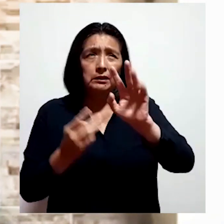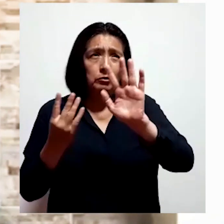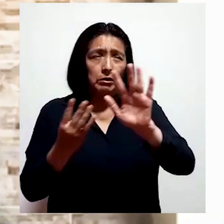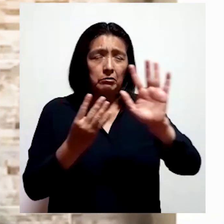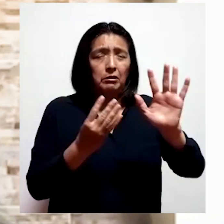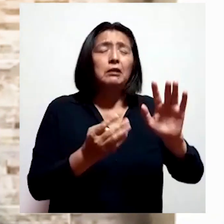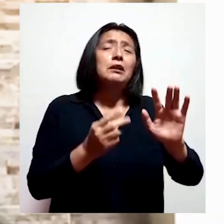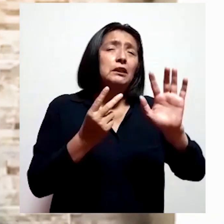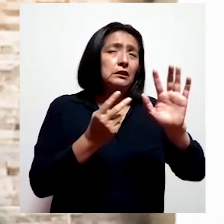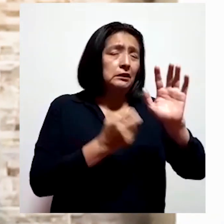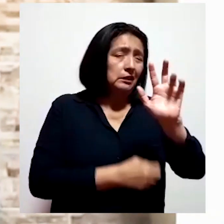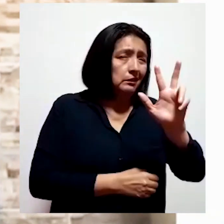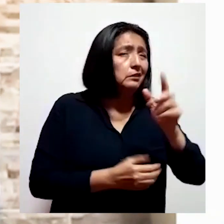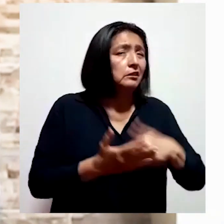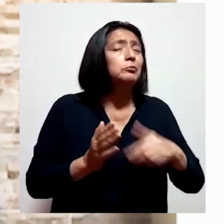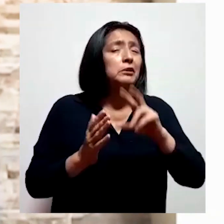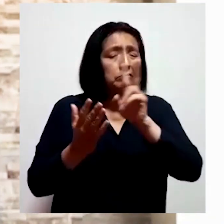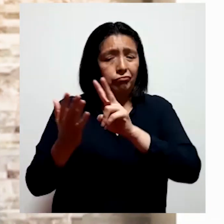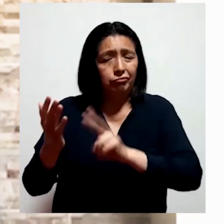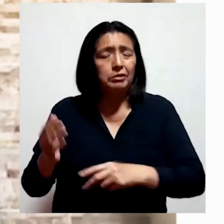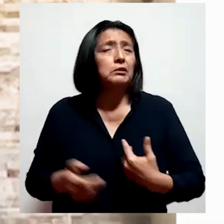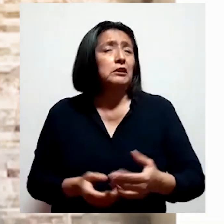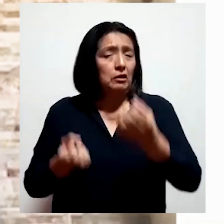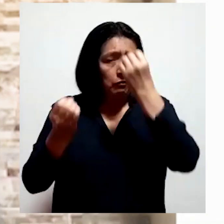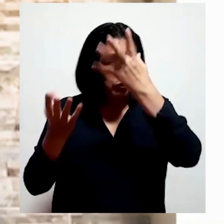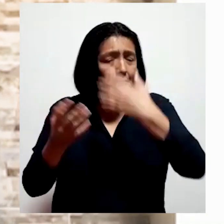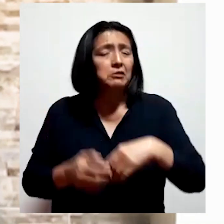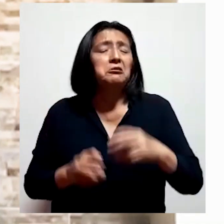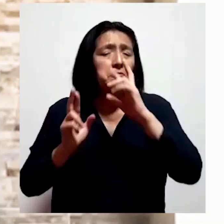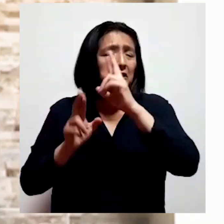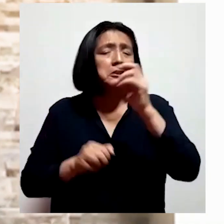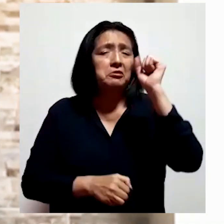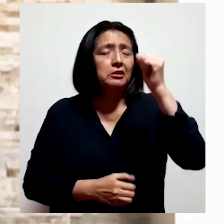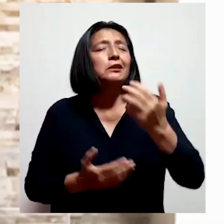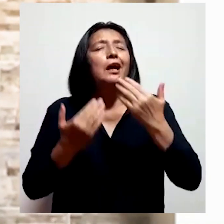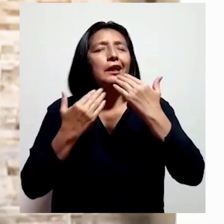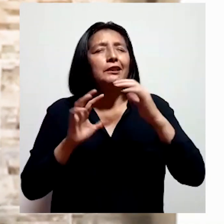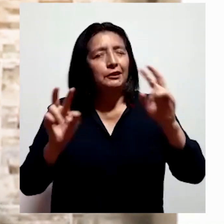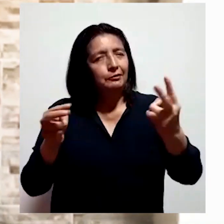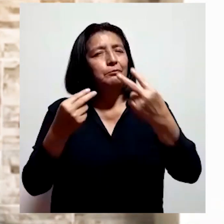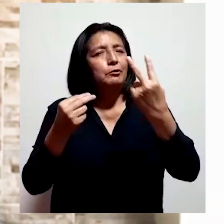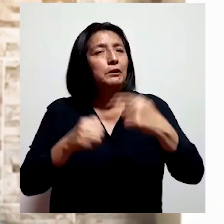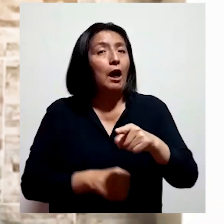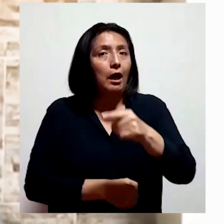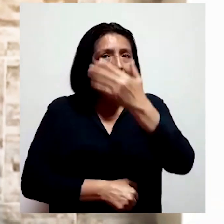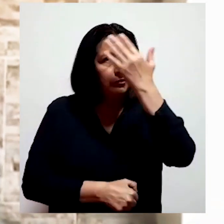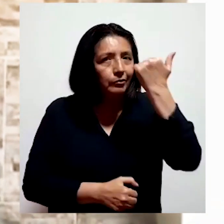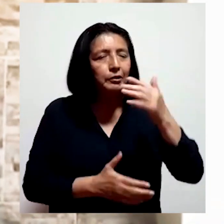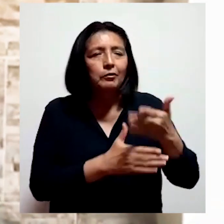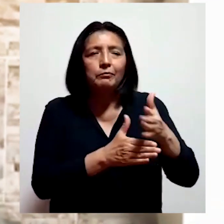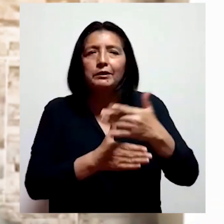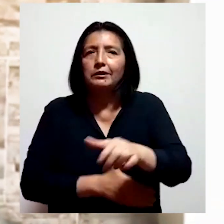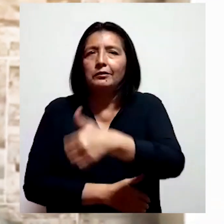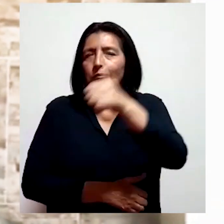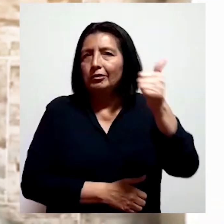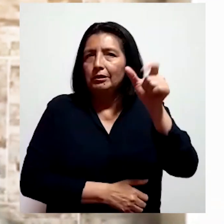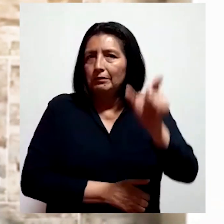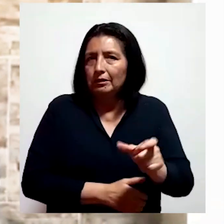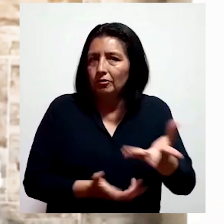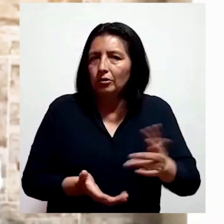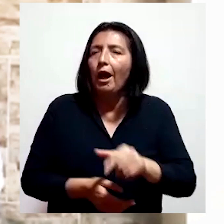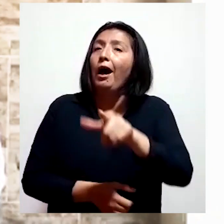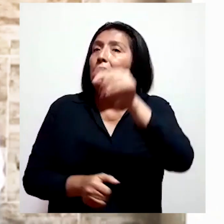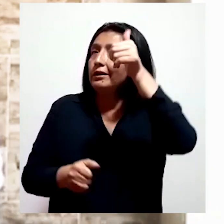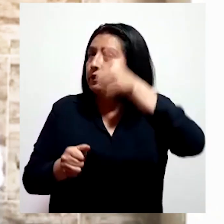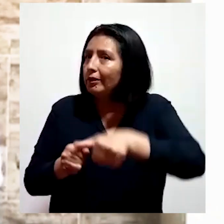.973. Recuerden estar informados y hacer respetar nuestros derechos. Muchas gracias por participar en este programa, no olvides compartirlo con otras